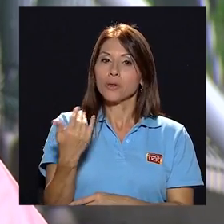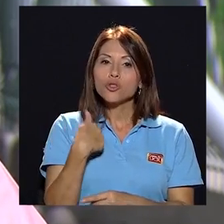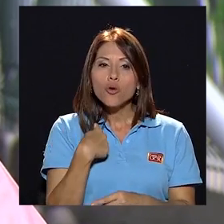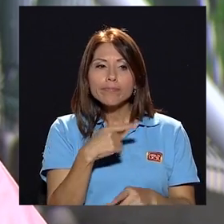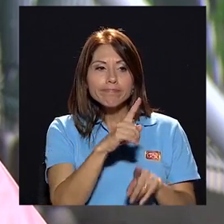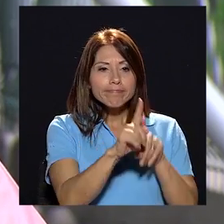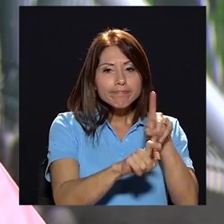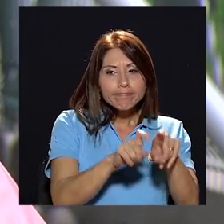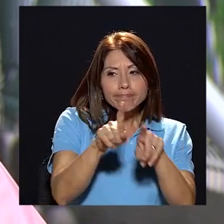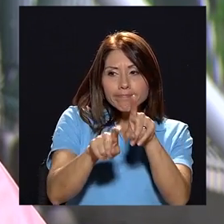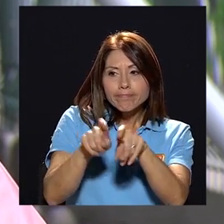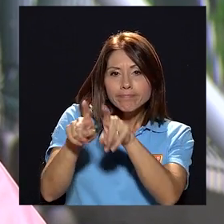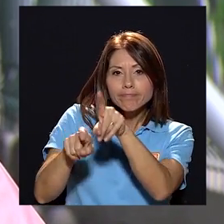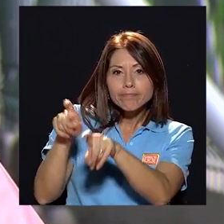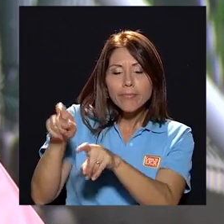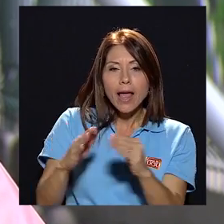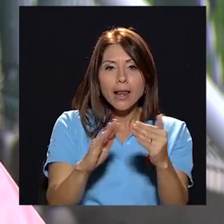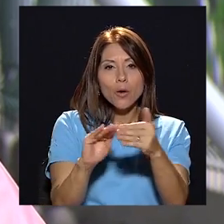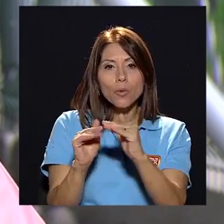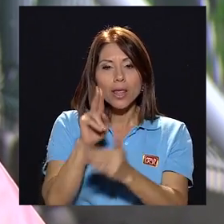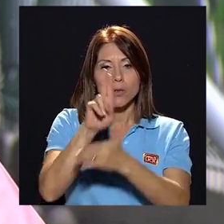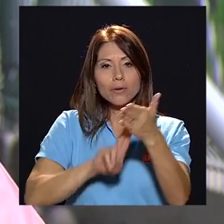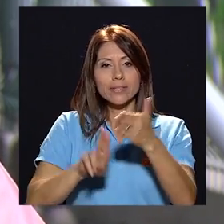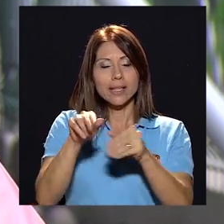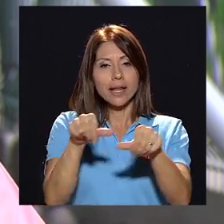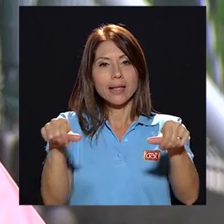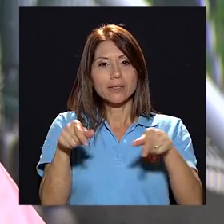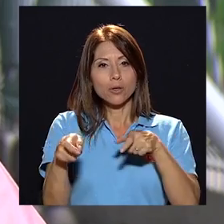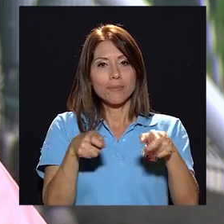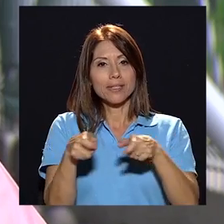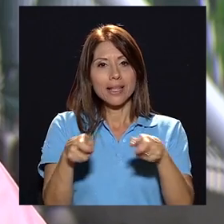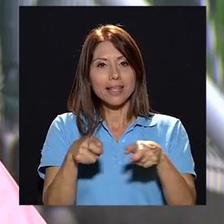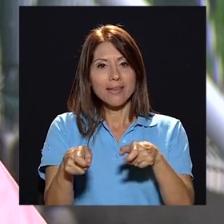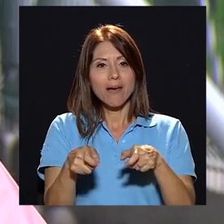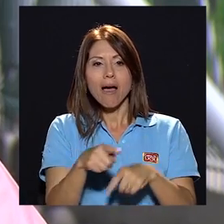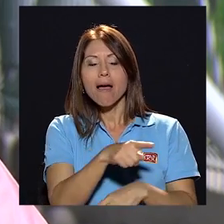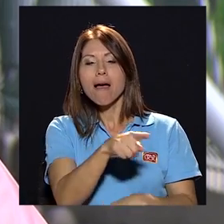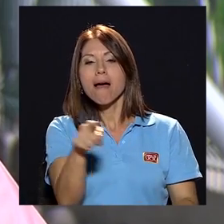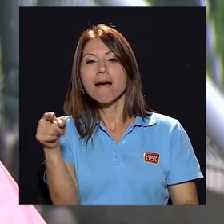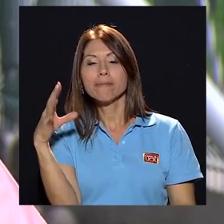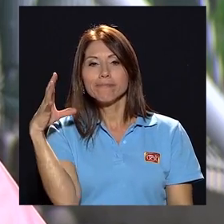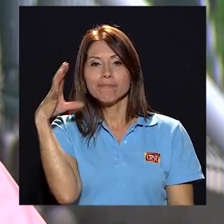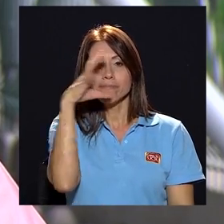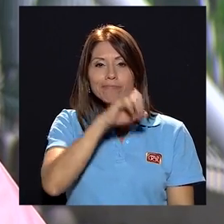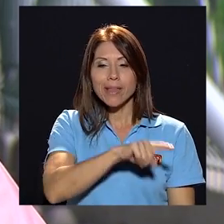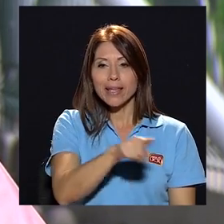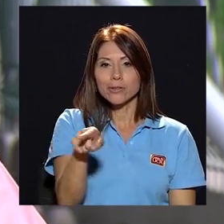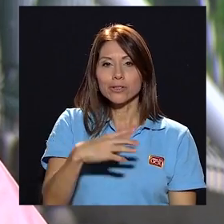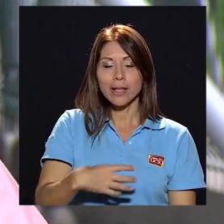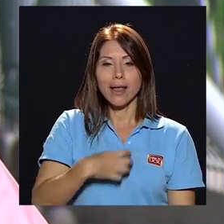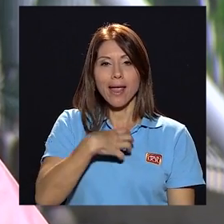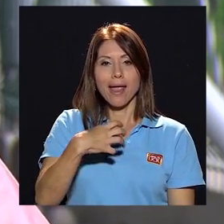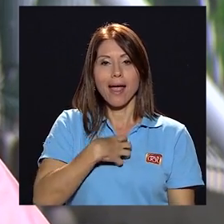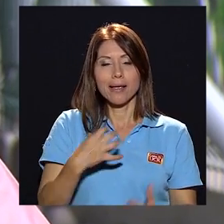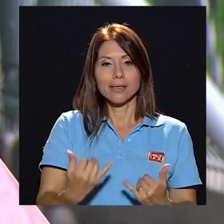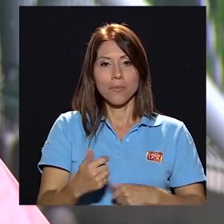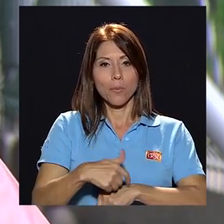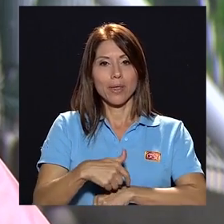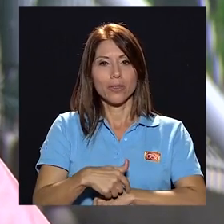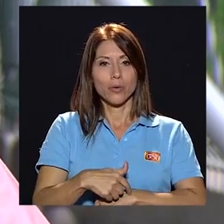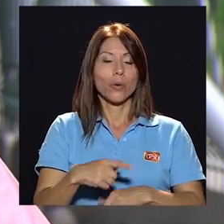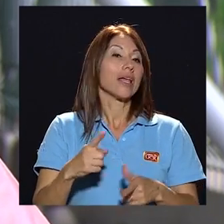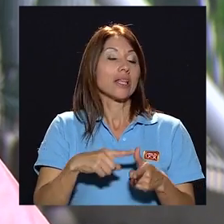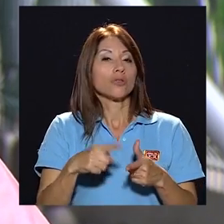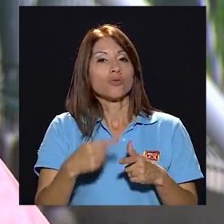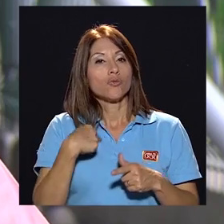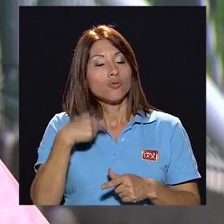consulta que he estado haciendo a la comunidad universitaria en el sector administrativo es una queja que hay en este momento entonces me parece a